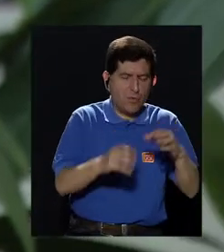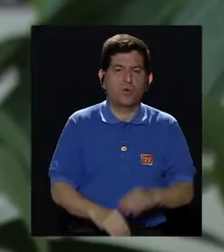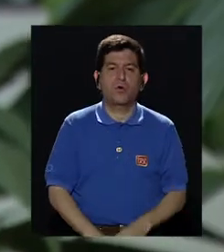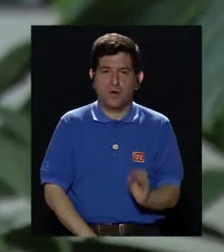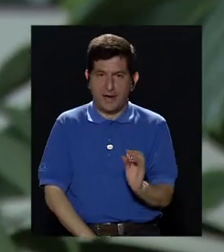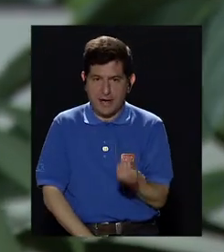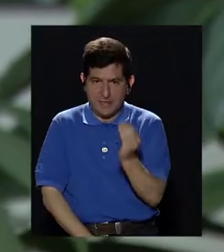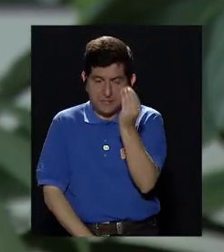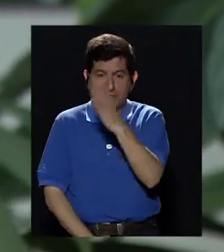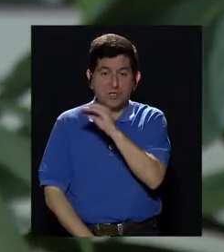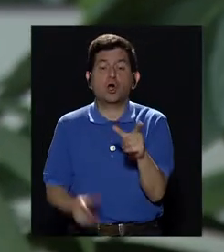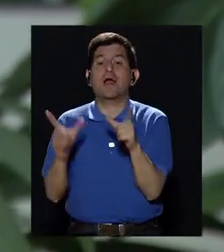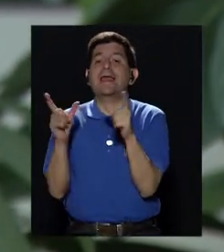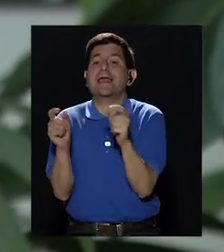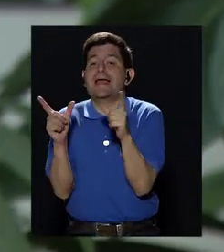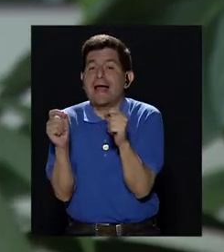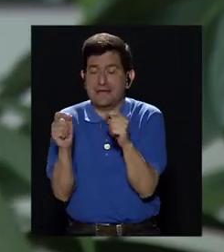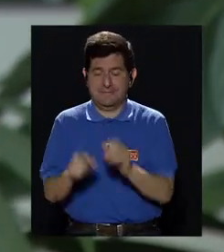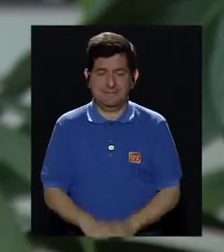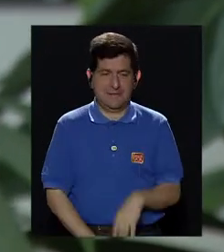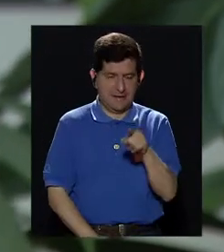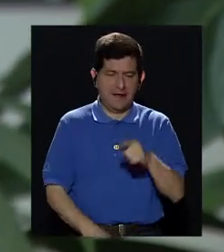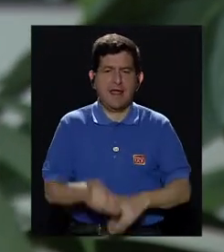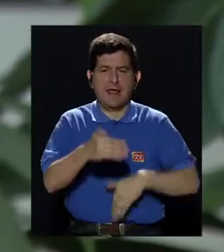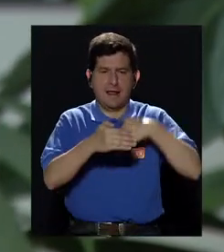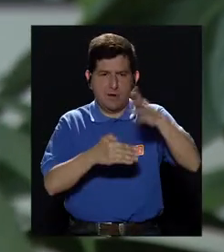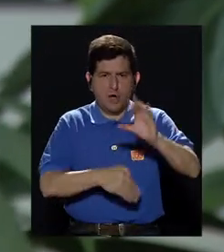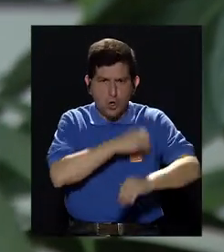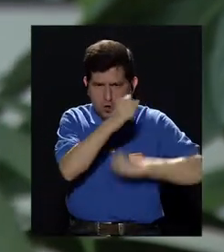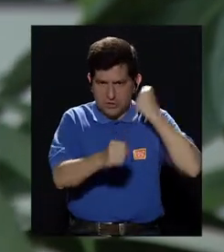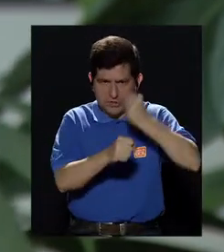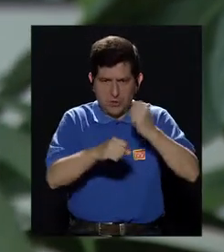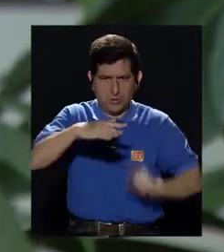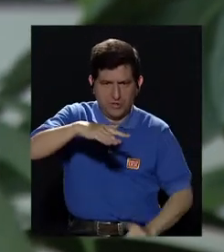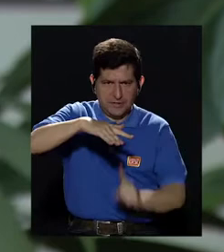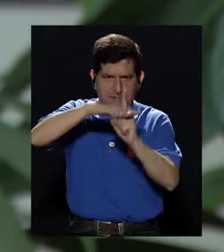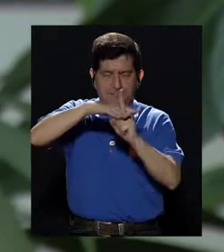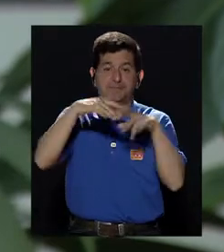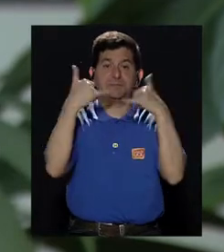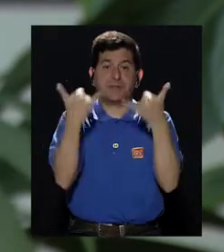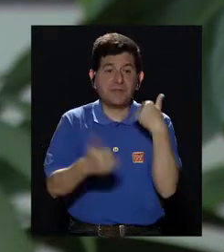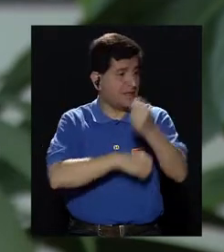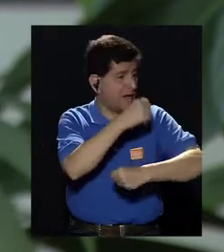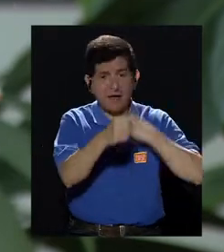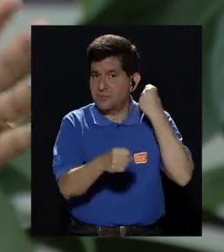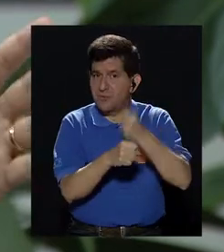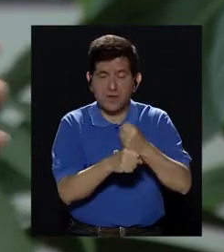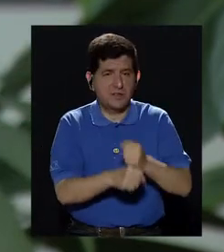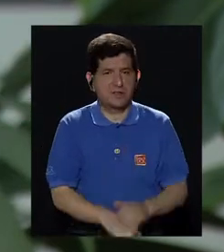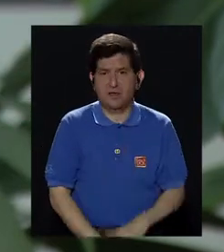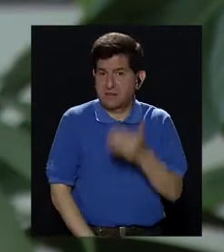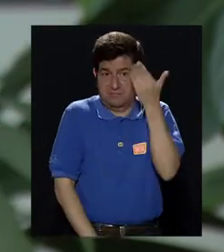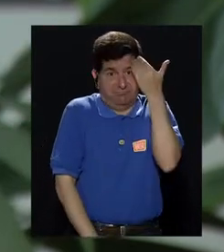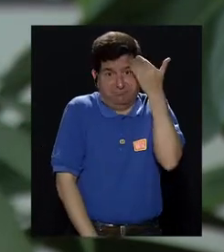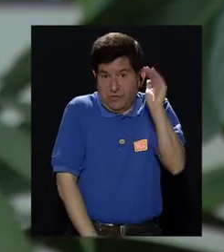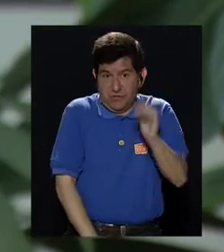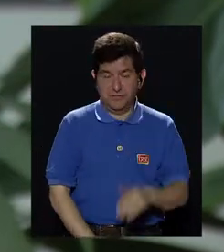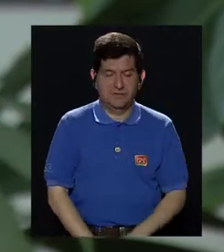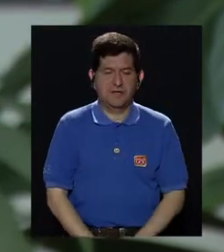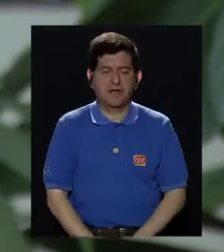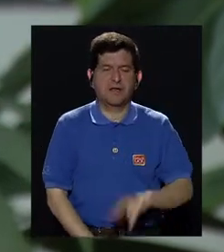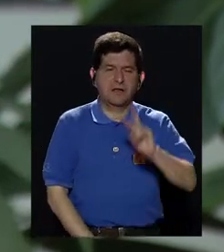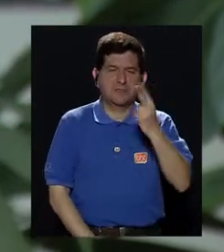cáncer de próstata. Entonces, el cáncer de próstata aparece también después de los 50 años. Entonces, ya por edad no podemos saber si es.